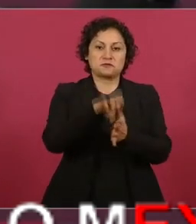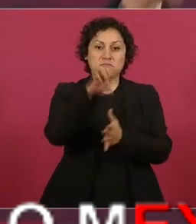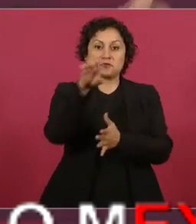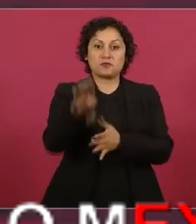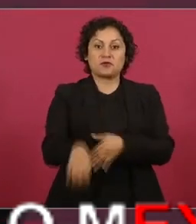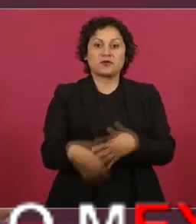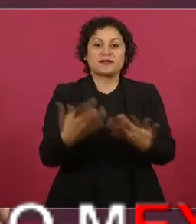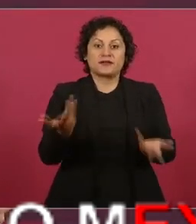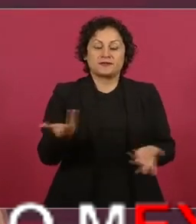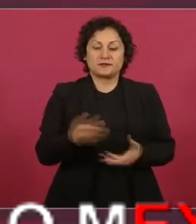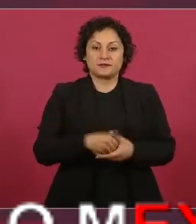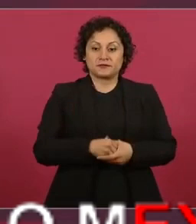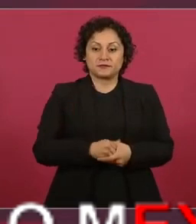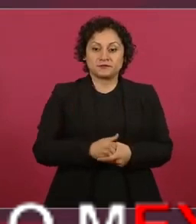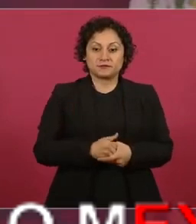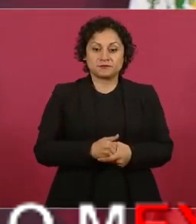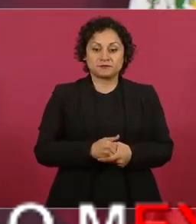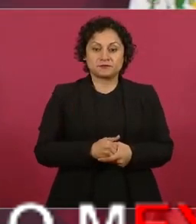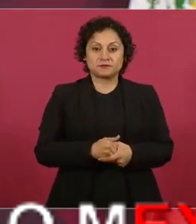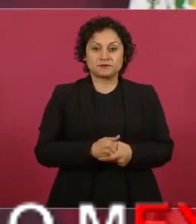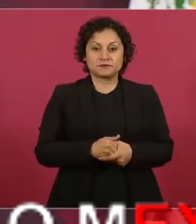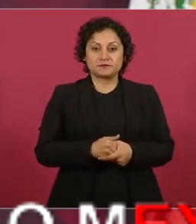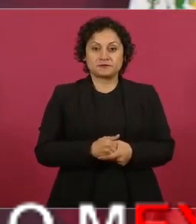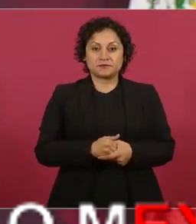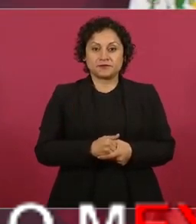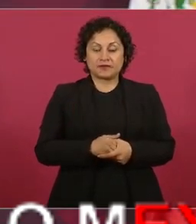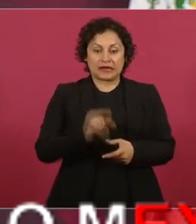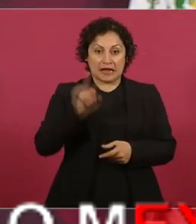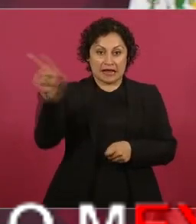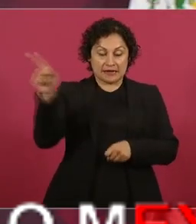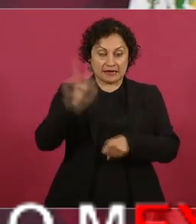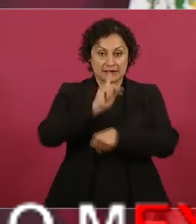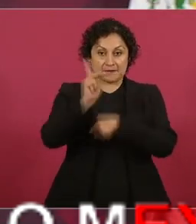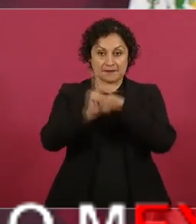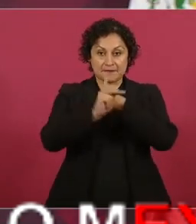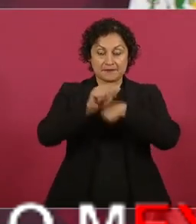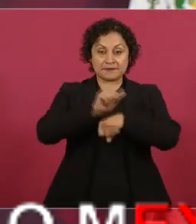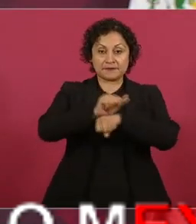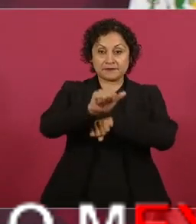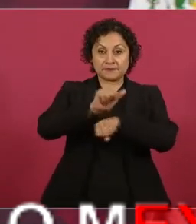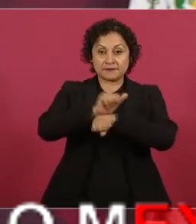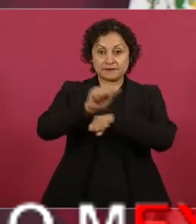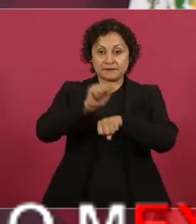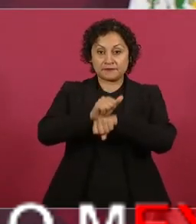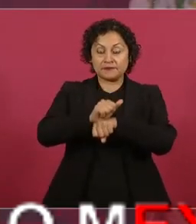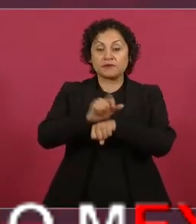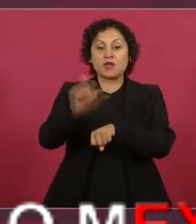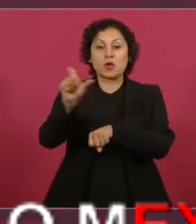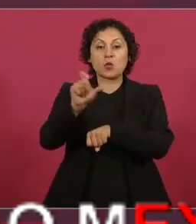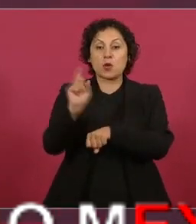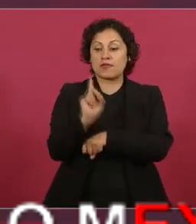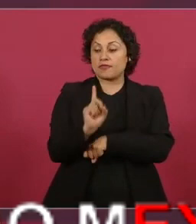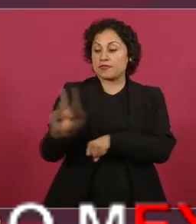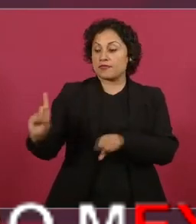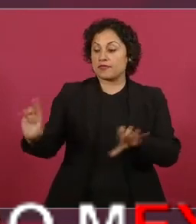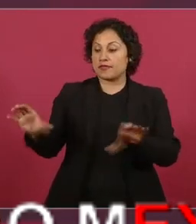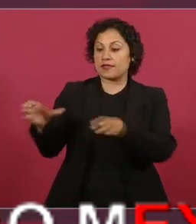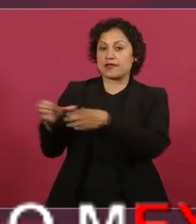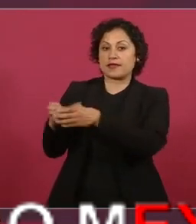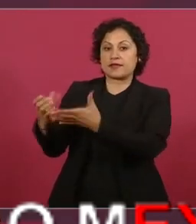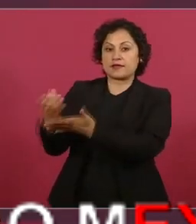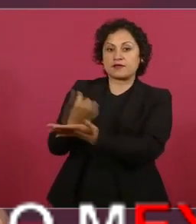de la derecha en Argentina a Zuckerman